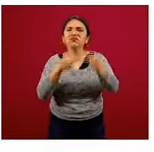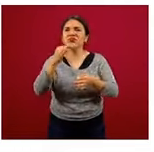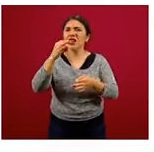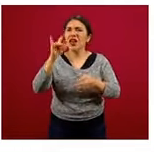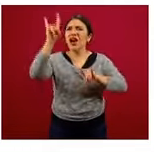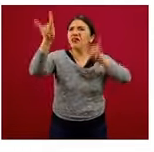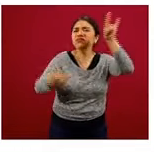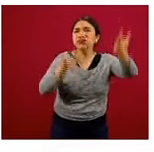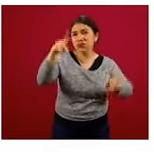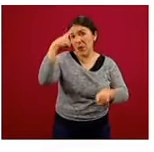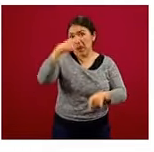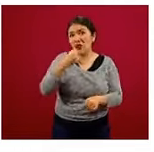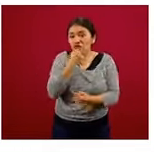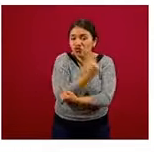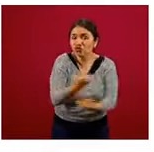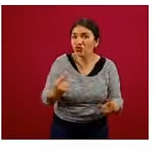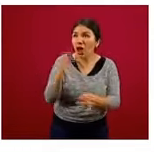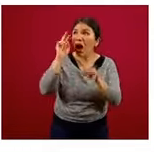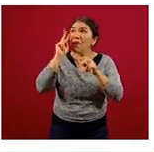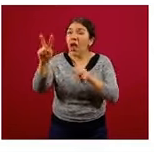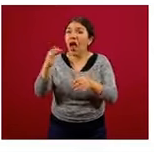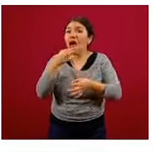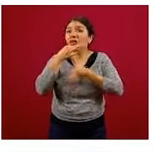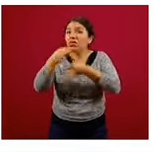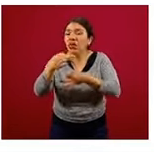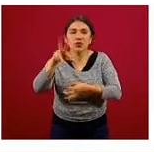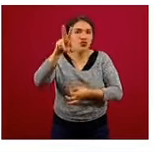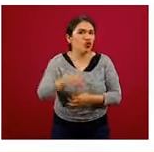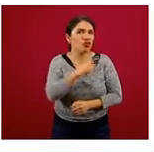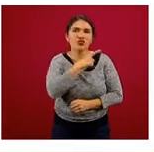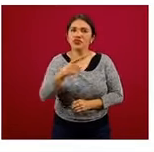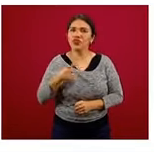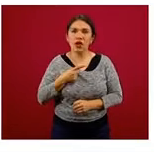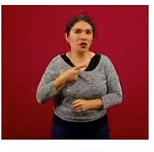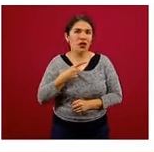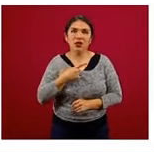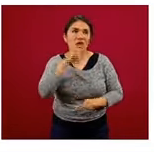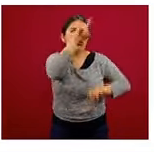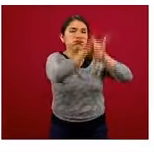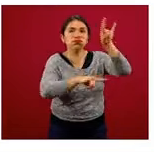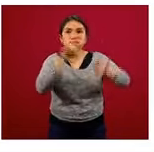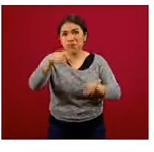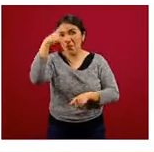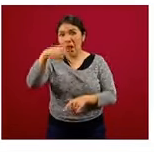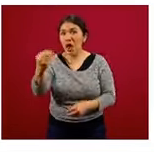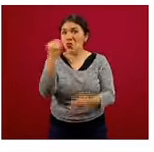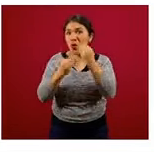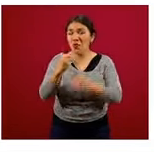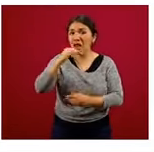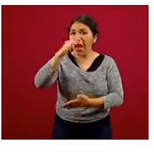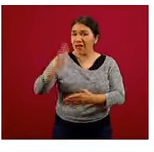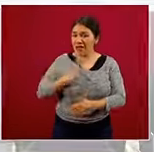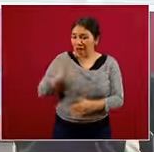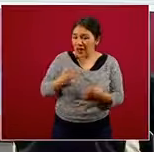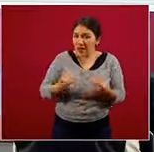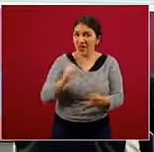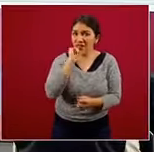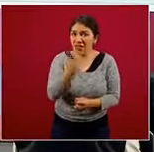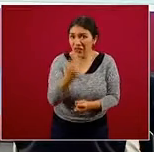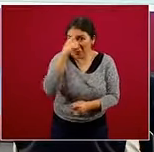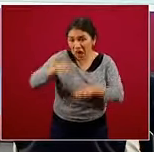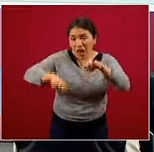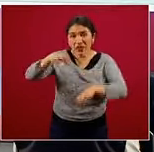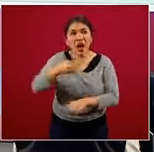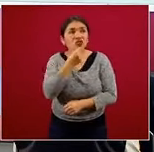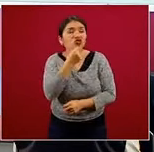alimentos dirigida a niños, niñas y adolescentes. No debería haber publicidad de alimentos de baja calidad para este grupo